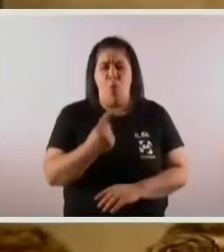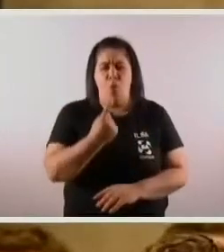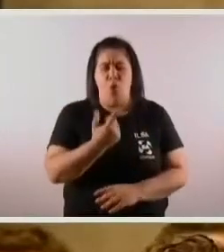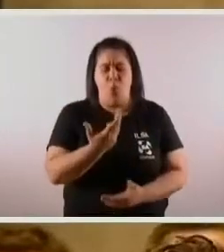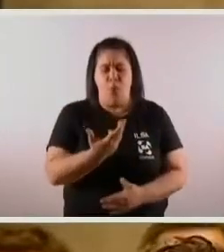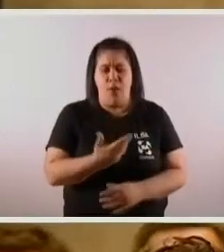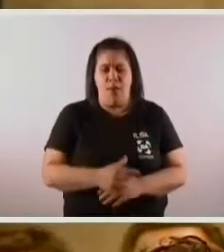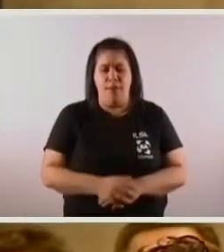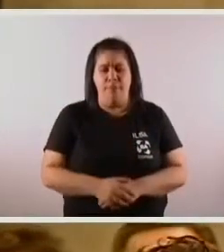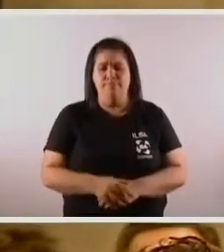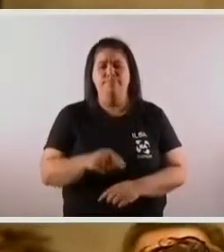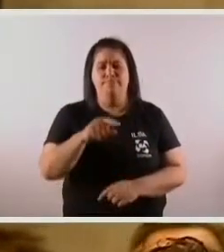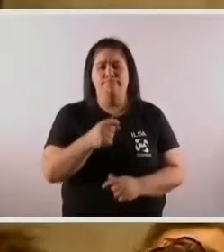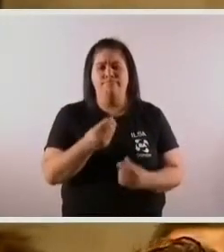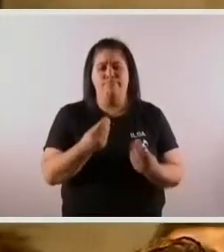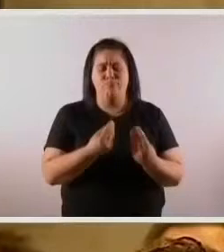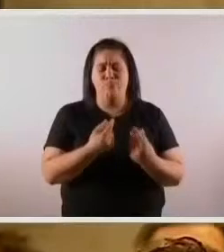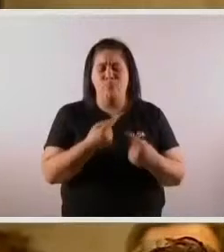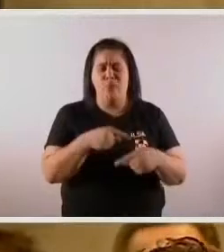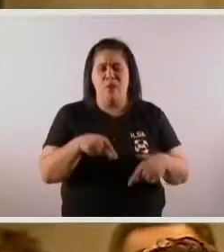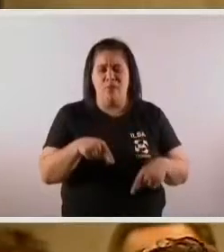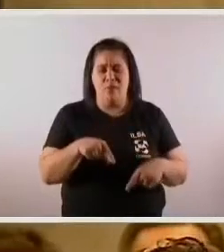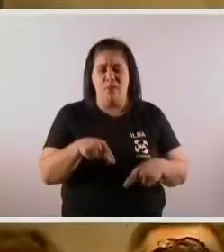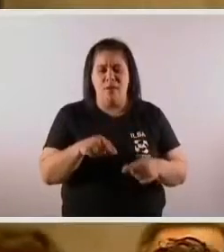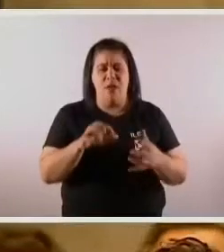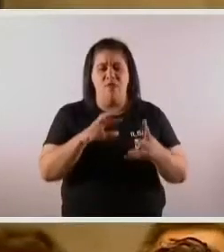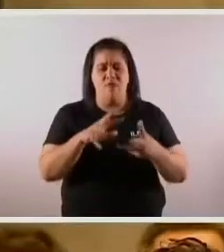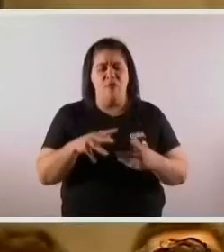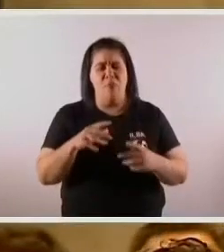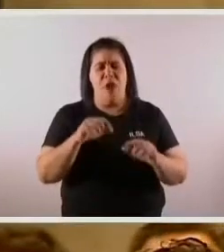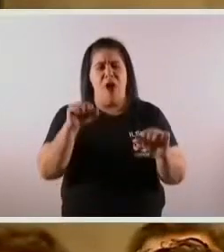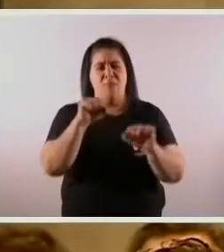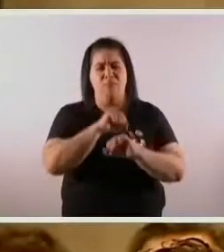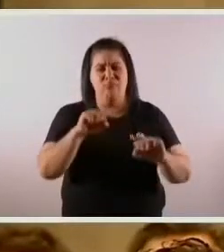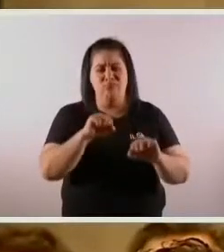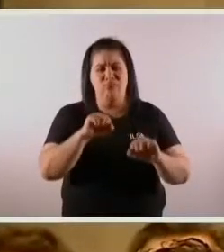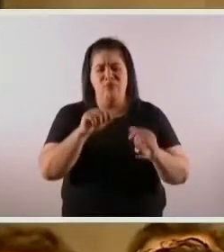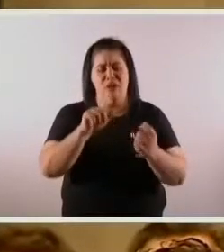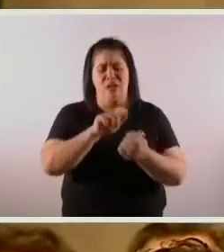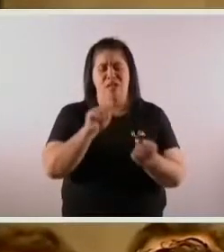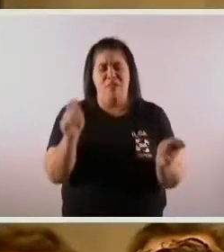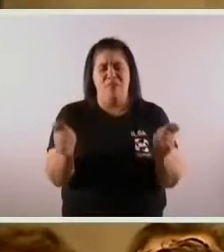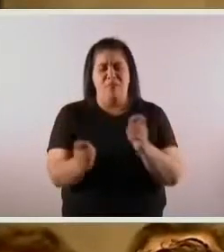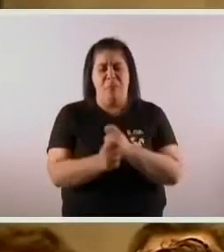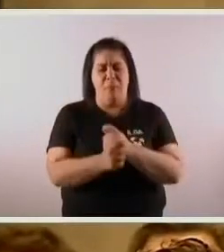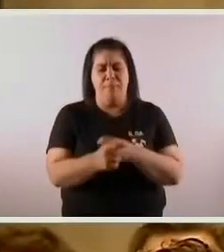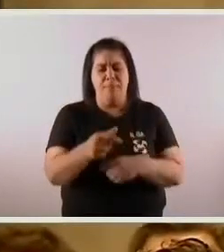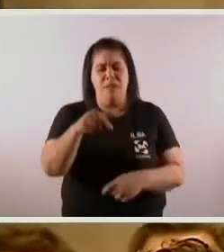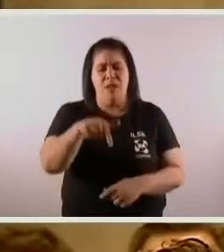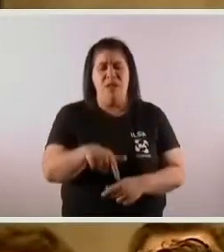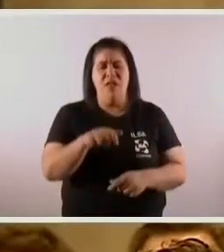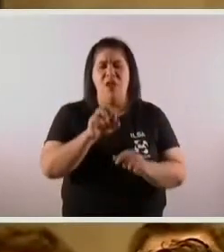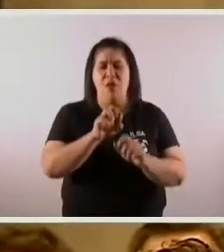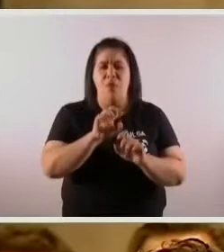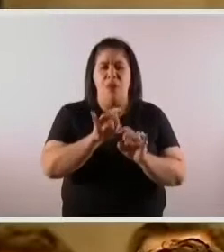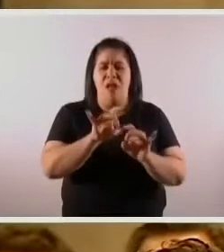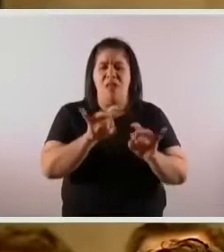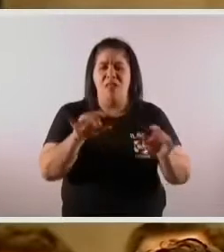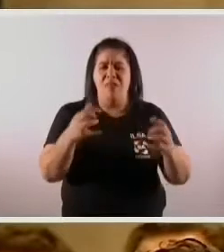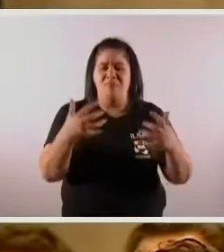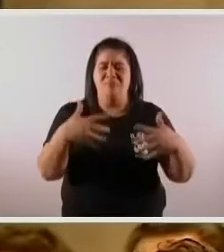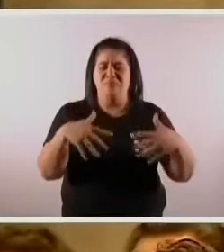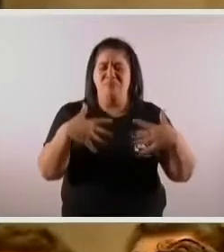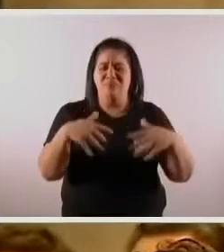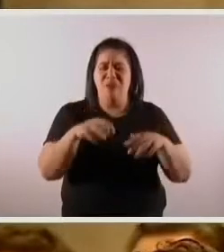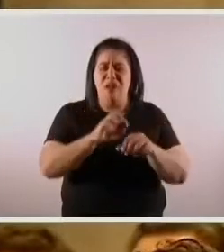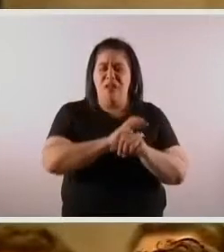si restablece la situación que se quebró con el decreto que le quita la coparticipación de la ciudad de Buenos Aires para traspasarlo a la